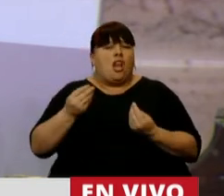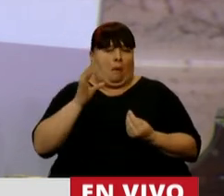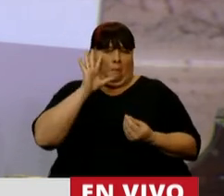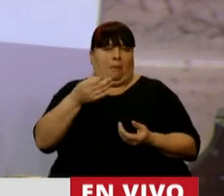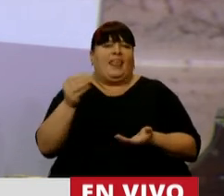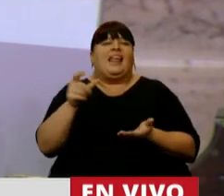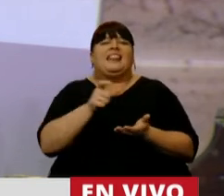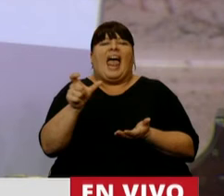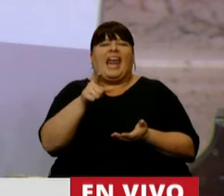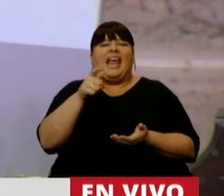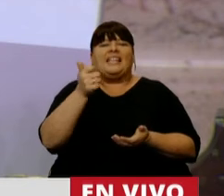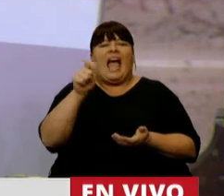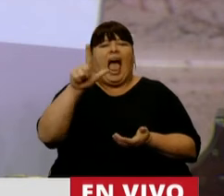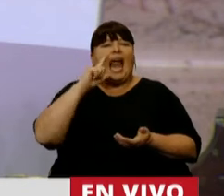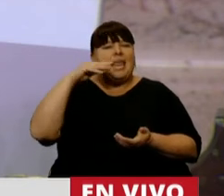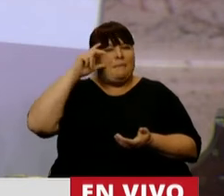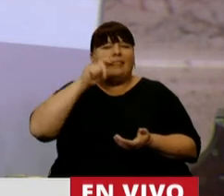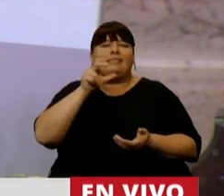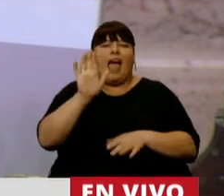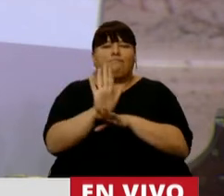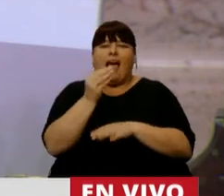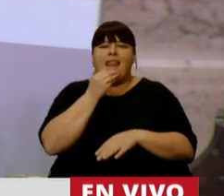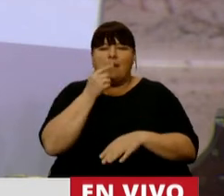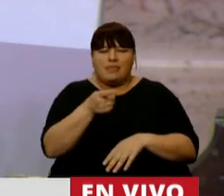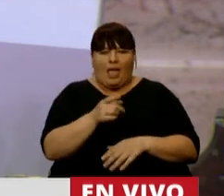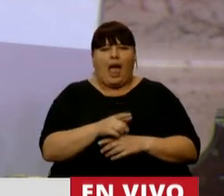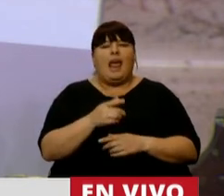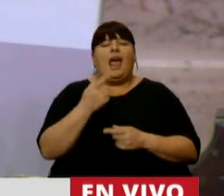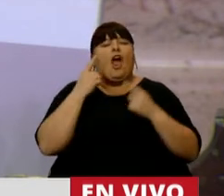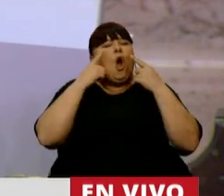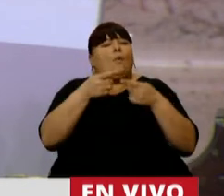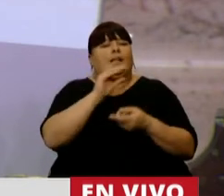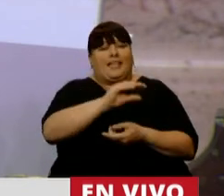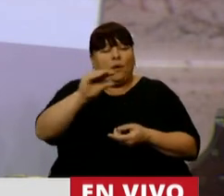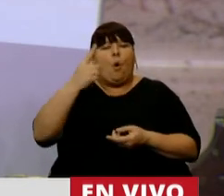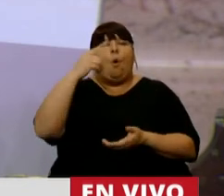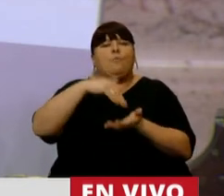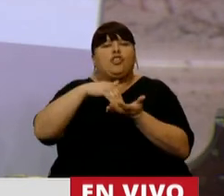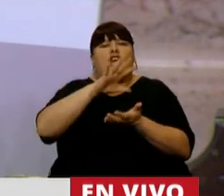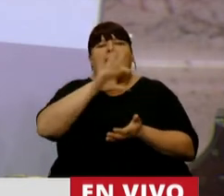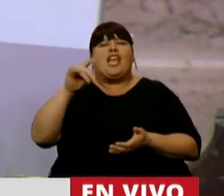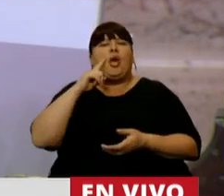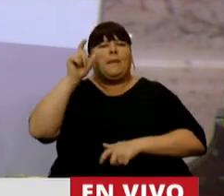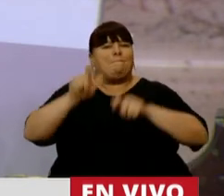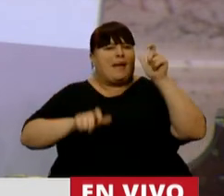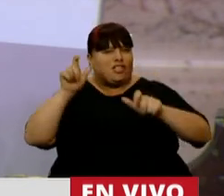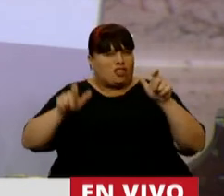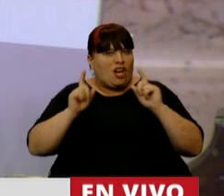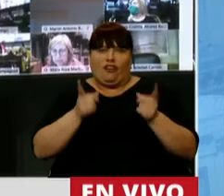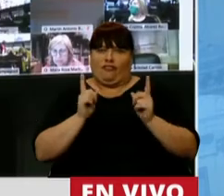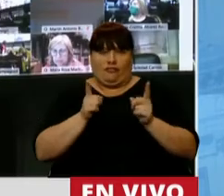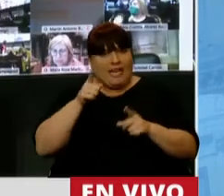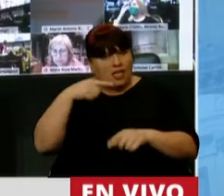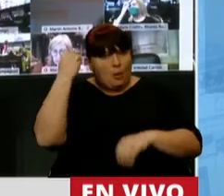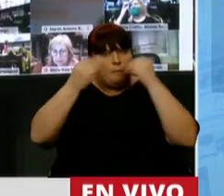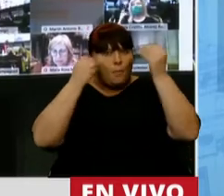se observa en la tarjeta alimentar. Y la meta de los beneficiarios en un millón y medio de personas se mantiene. Y esto